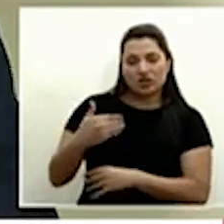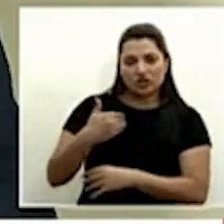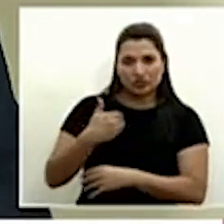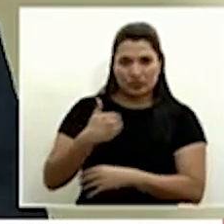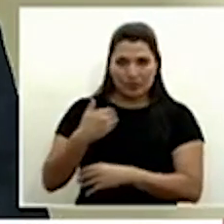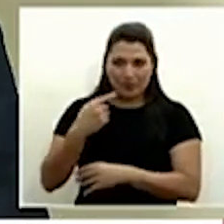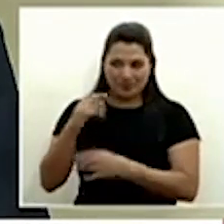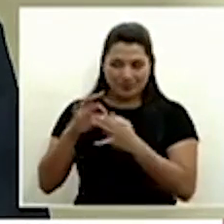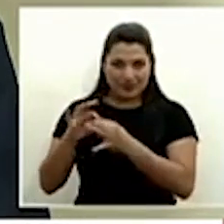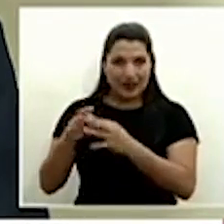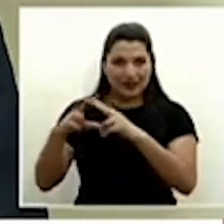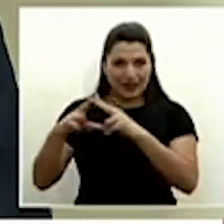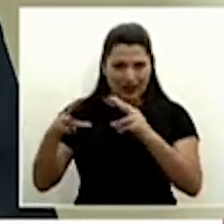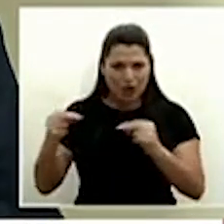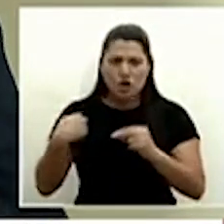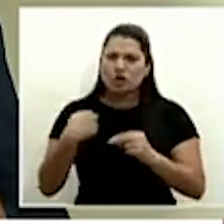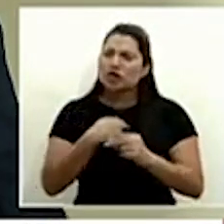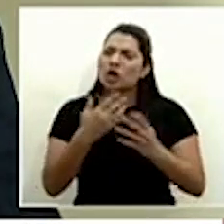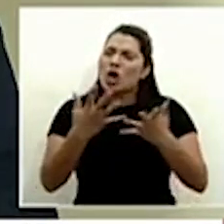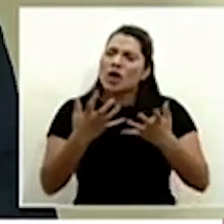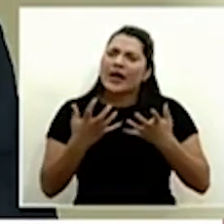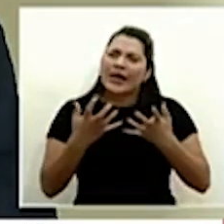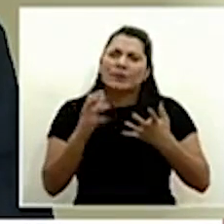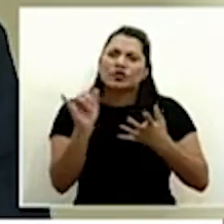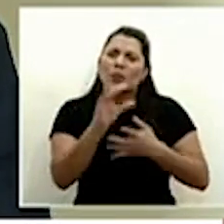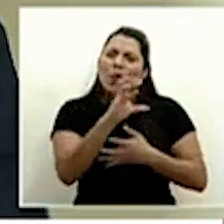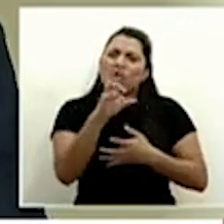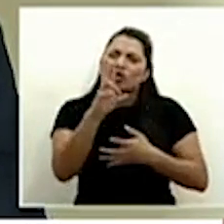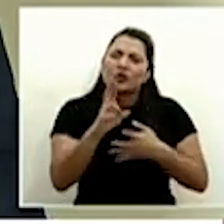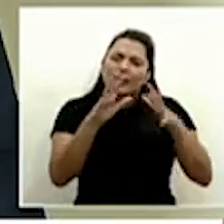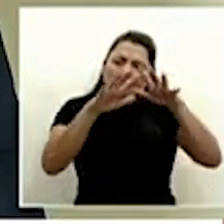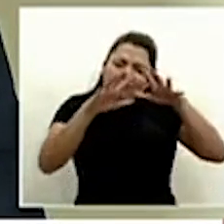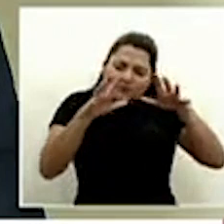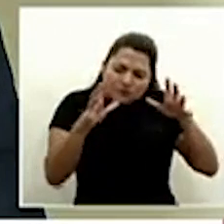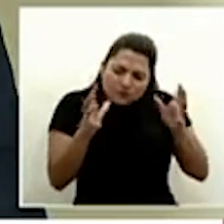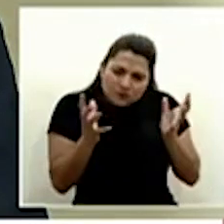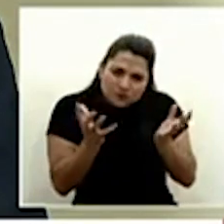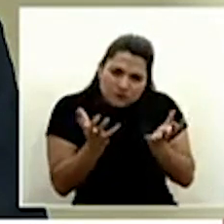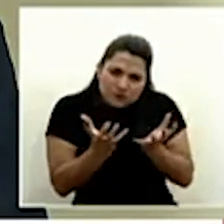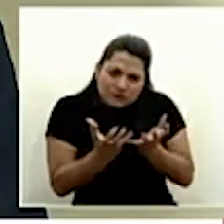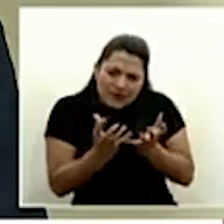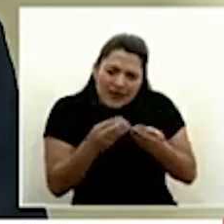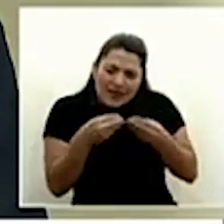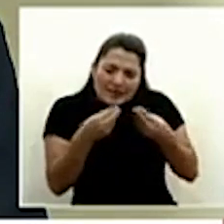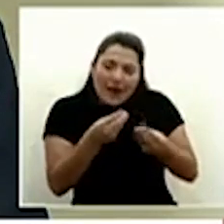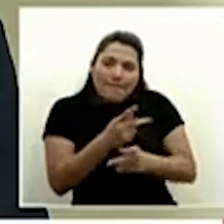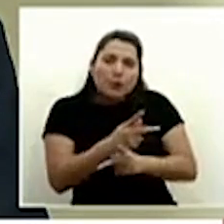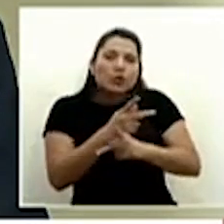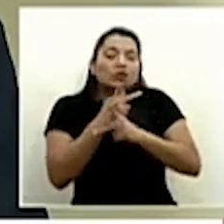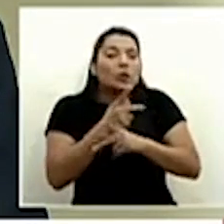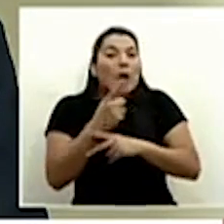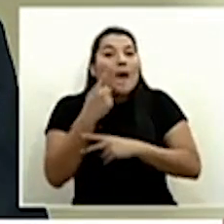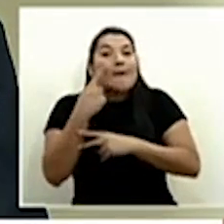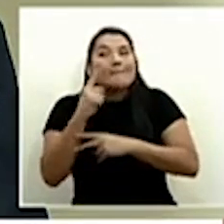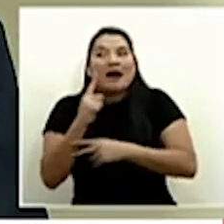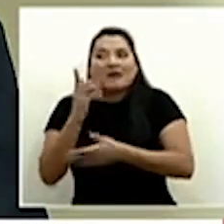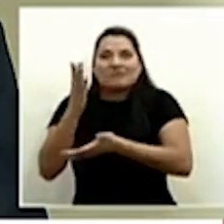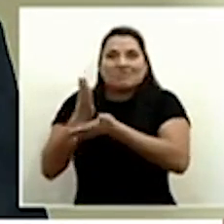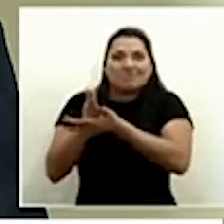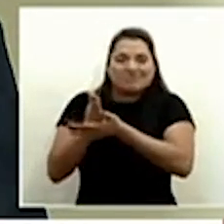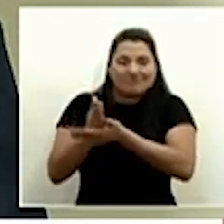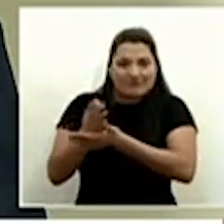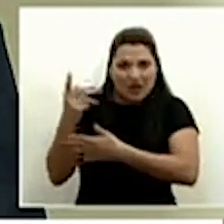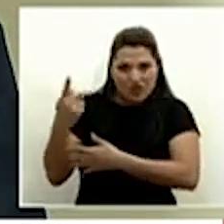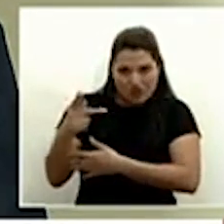darle esa protección especial al país como emburbujarlo de alguna forma para que no ocurra esto y darle esa